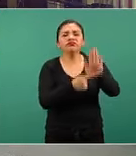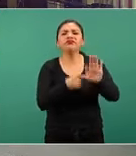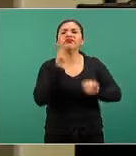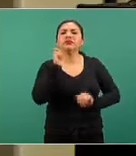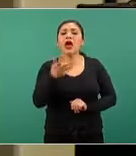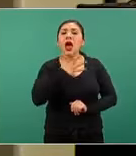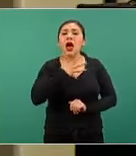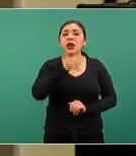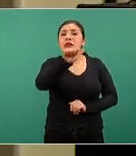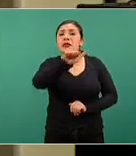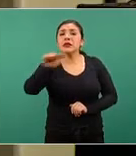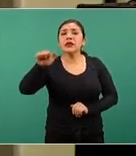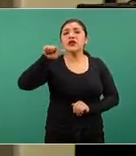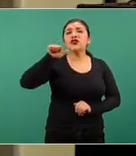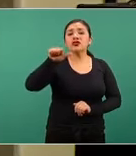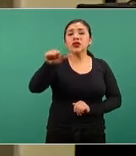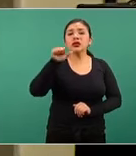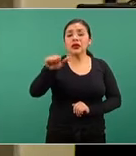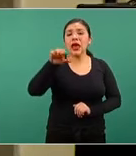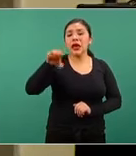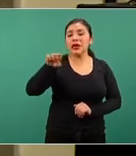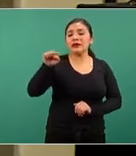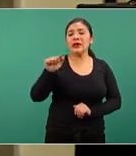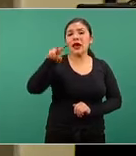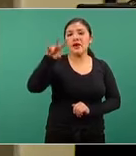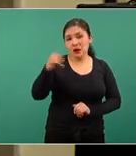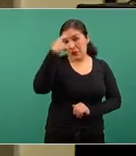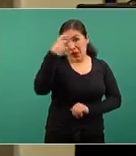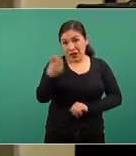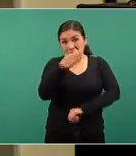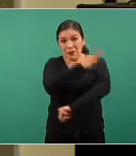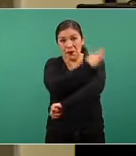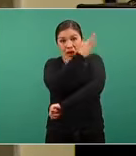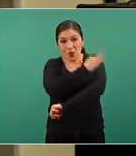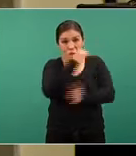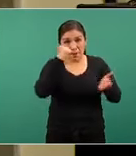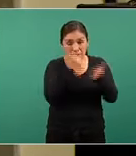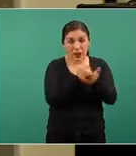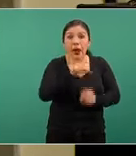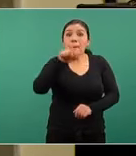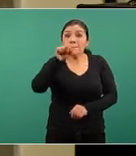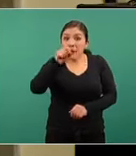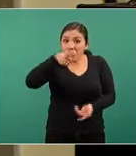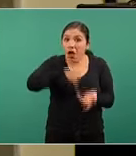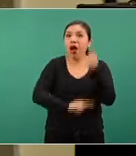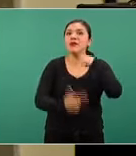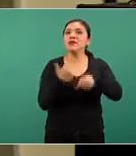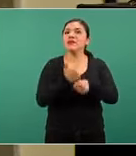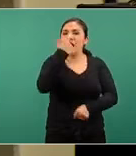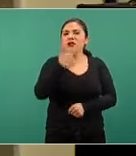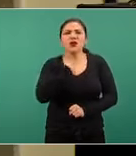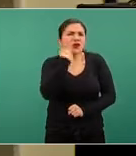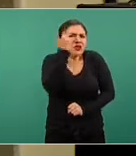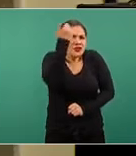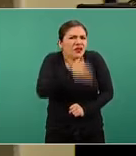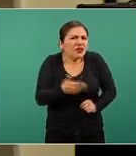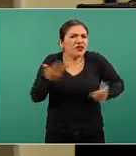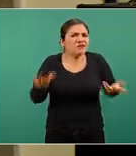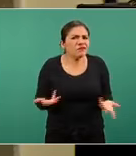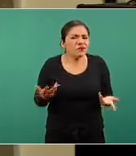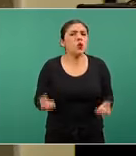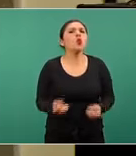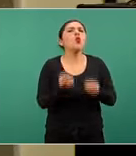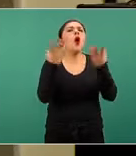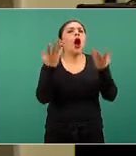616 exavis de esta vacuna, 20 de ellos graves. Entonces, quiero saber cuántos